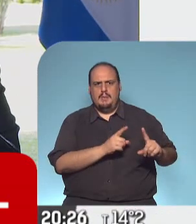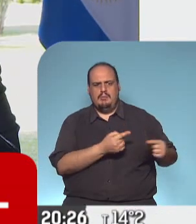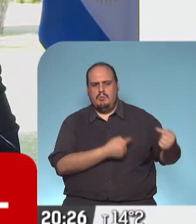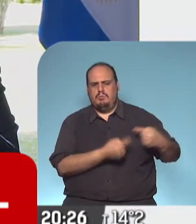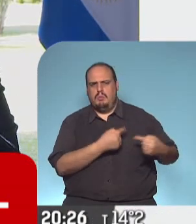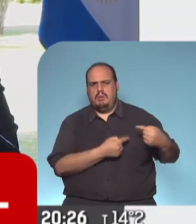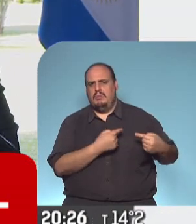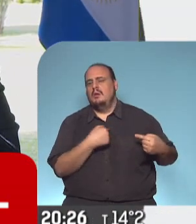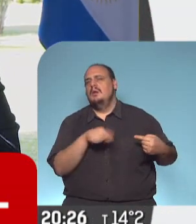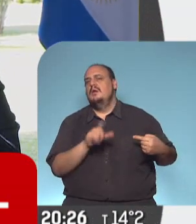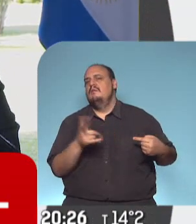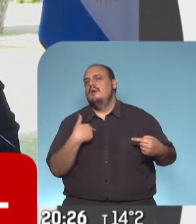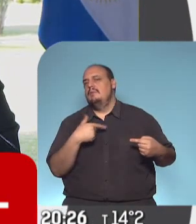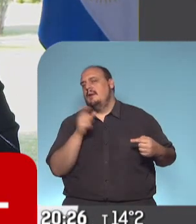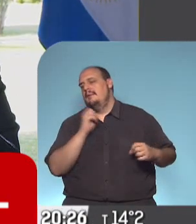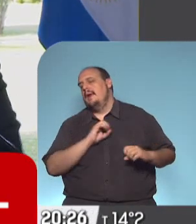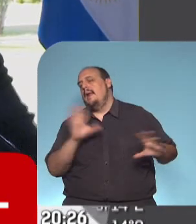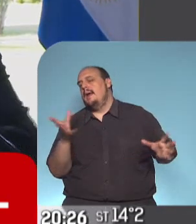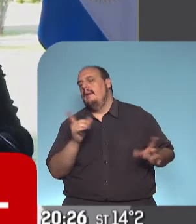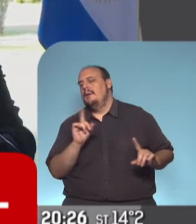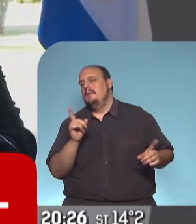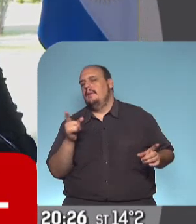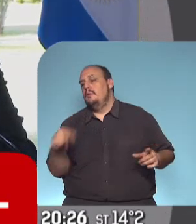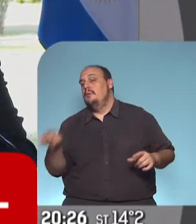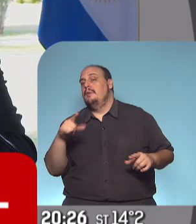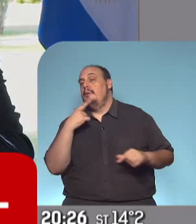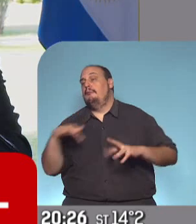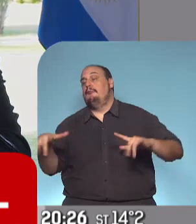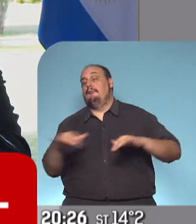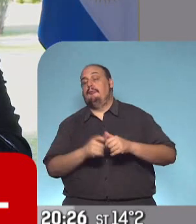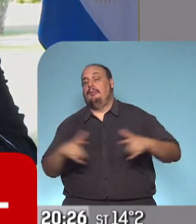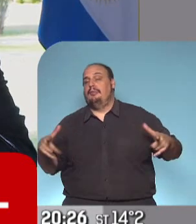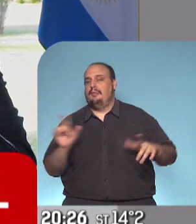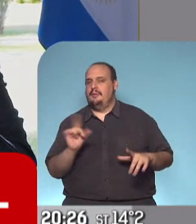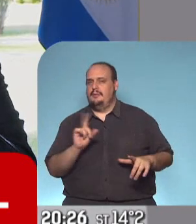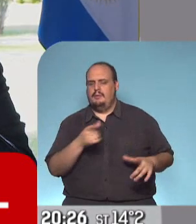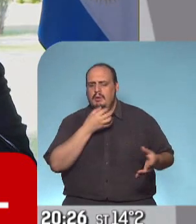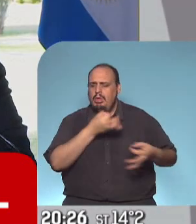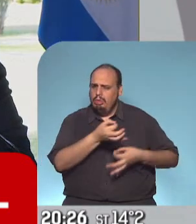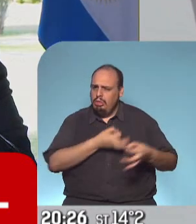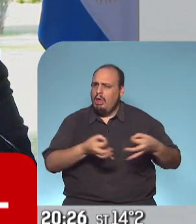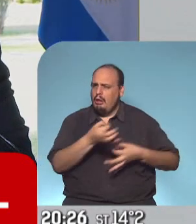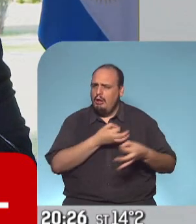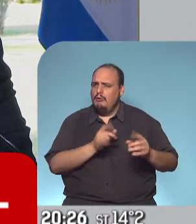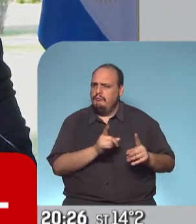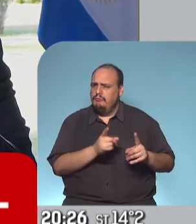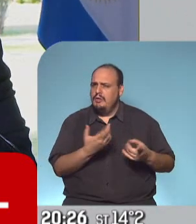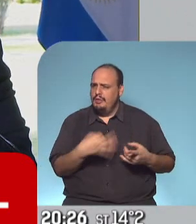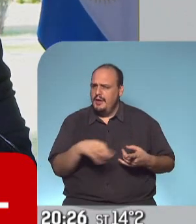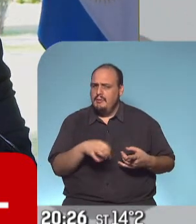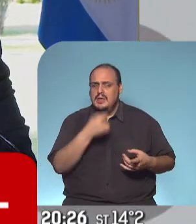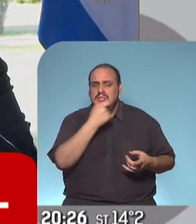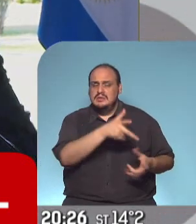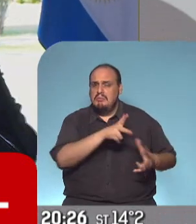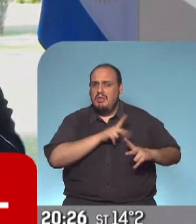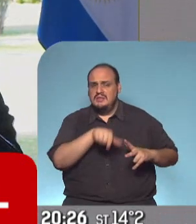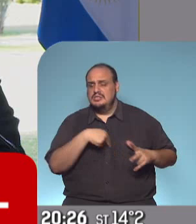versiones o los diferentes sectores que coexisten en una coalición de gobierno y dice bueno el diálogo tiene que estar abierto y si alguien me dice que